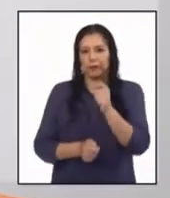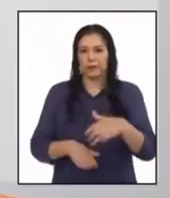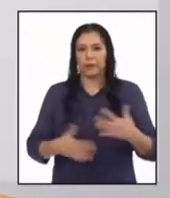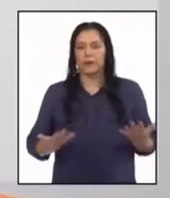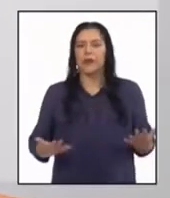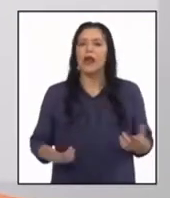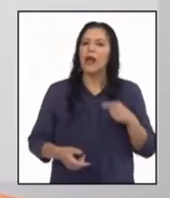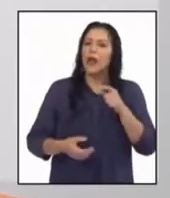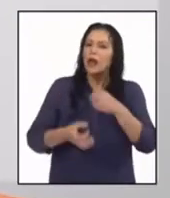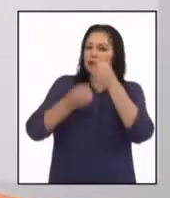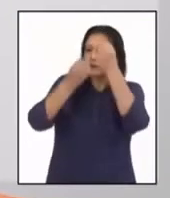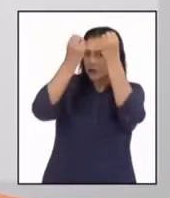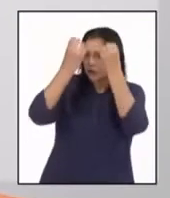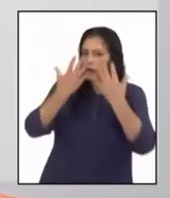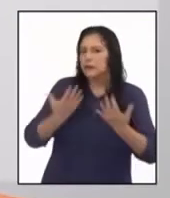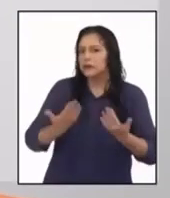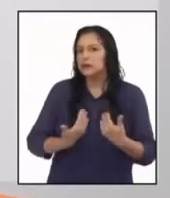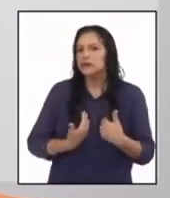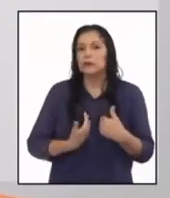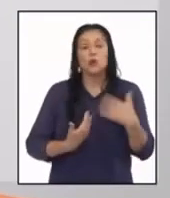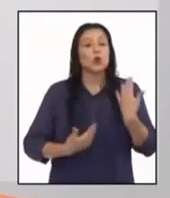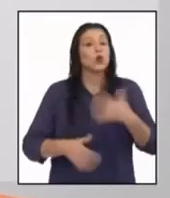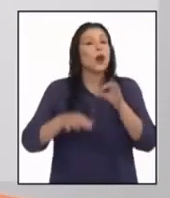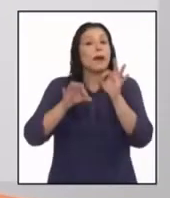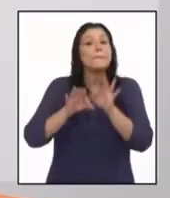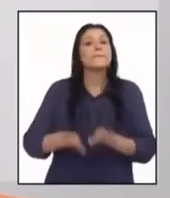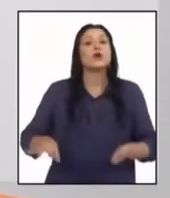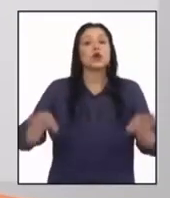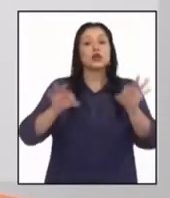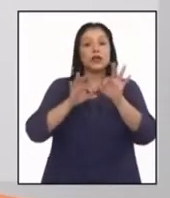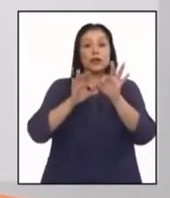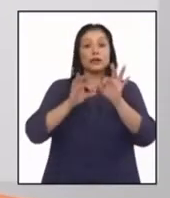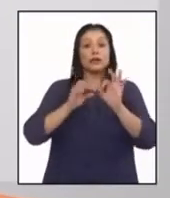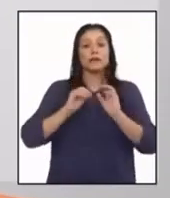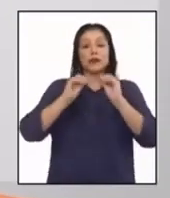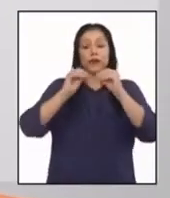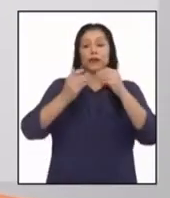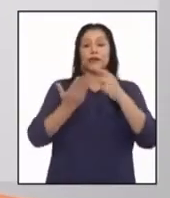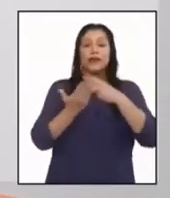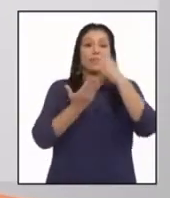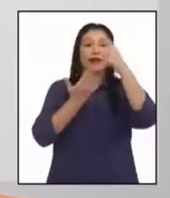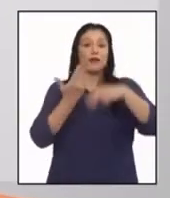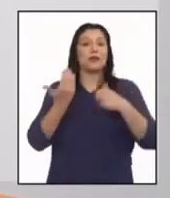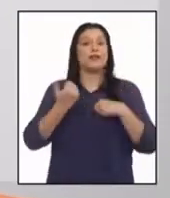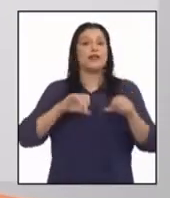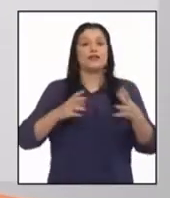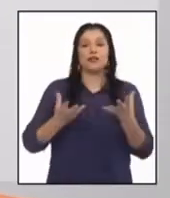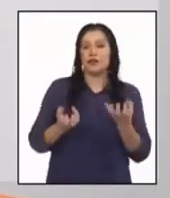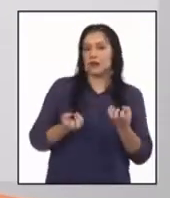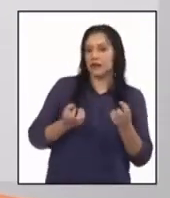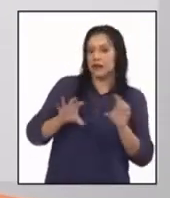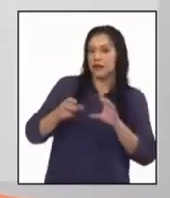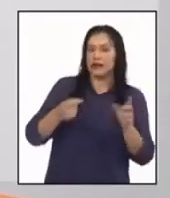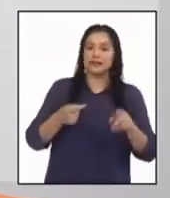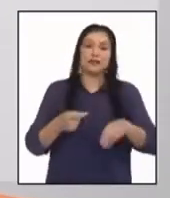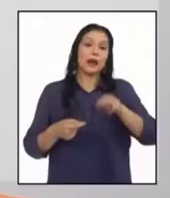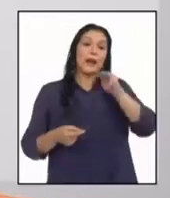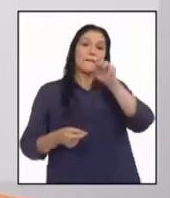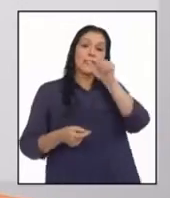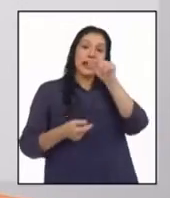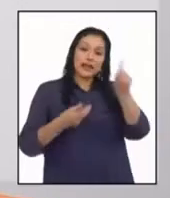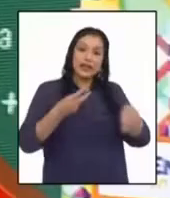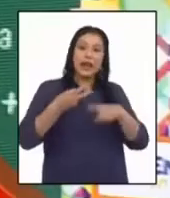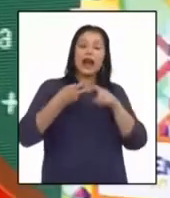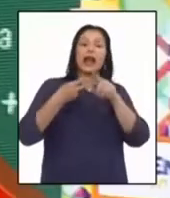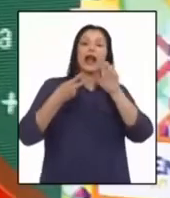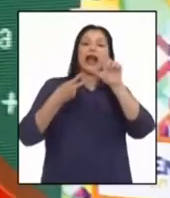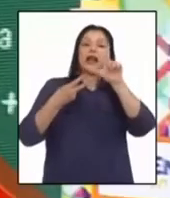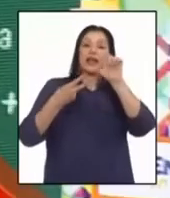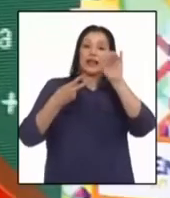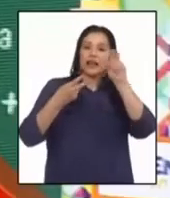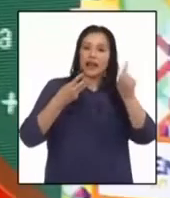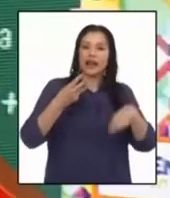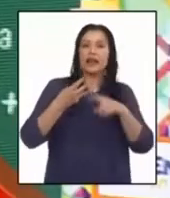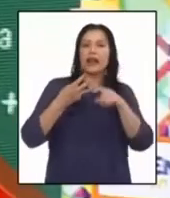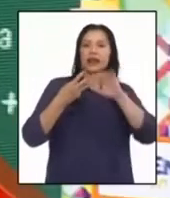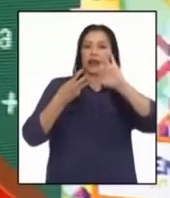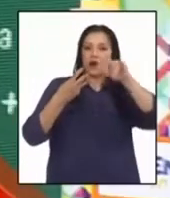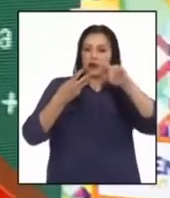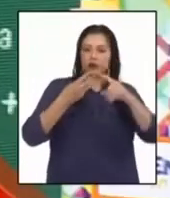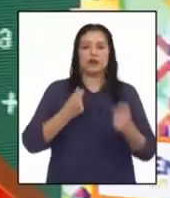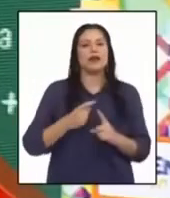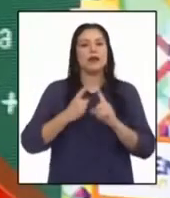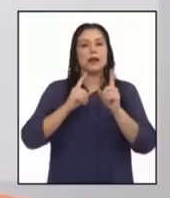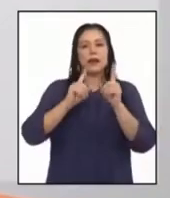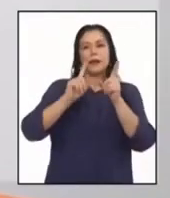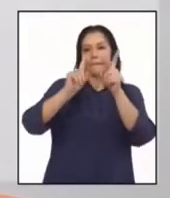Esta información es muy valiosa para el plan de acción que desean realizar María, Liliana y José. Primera pregunta